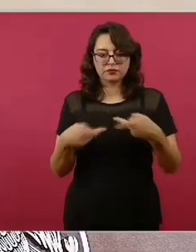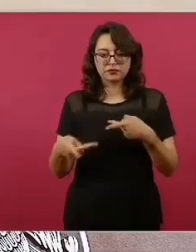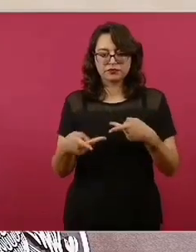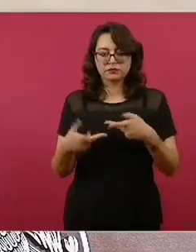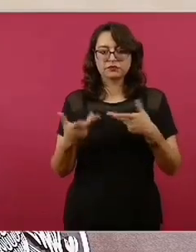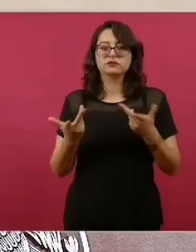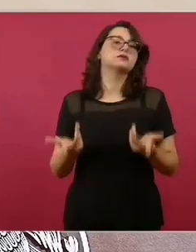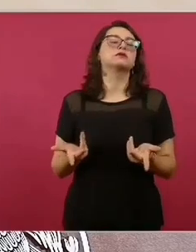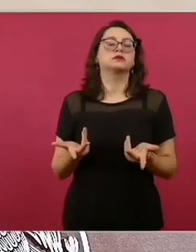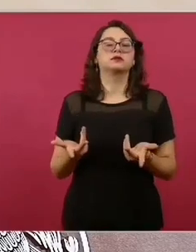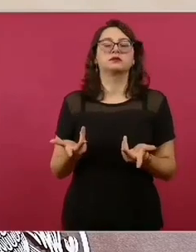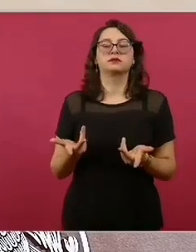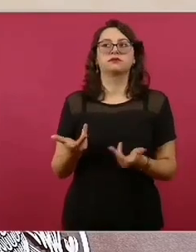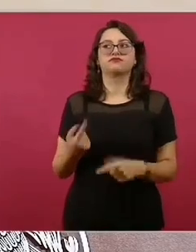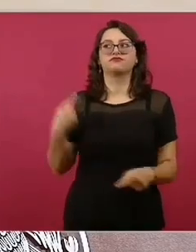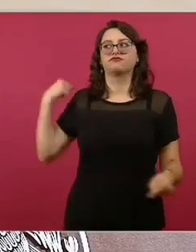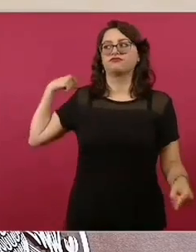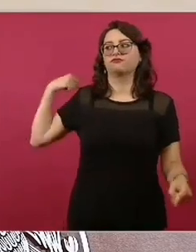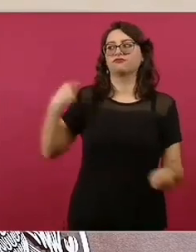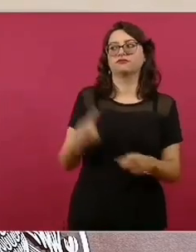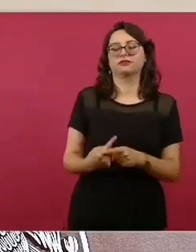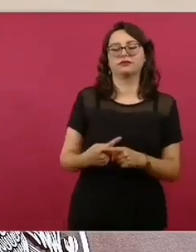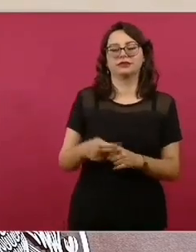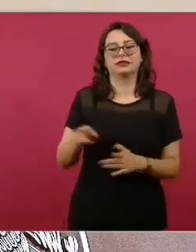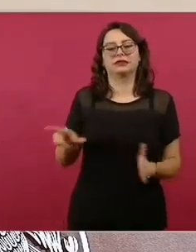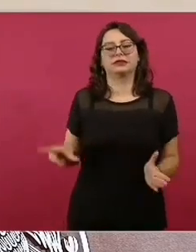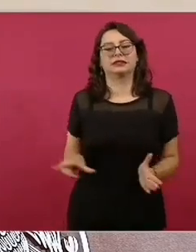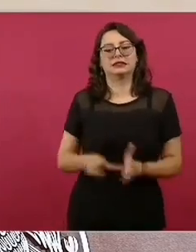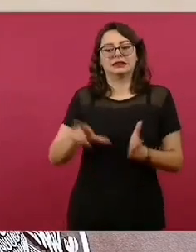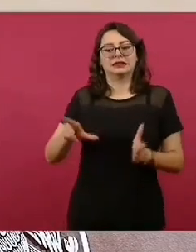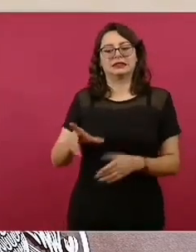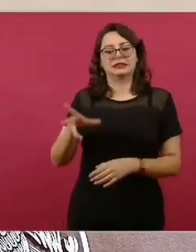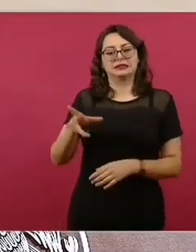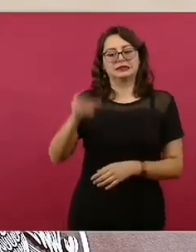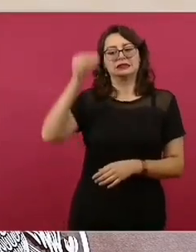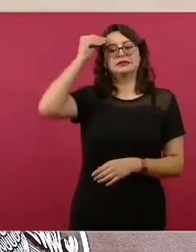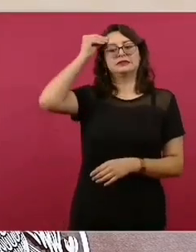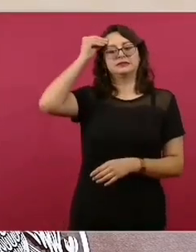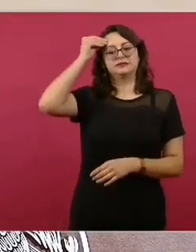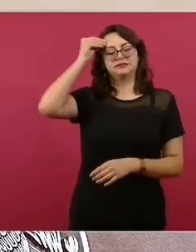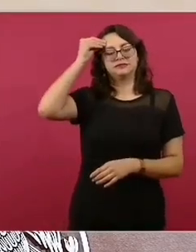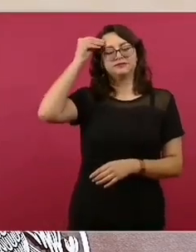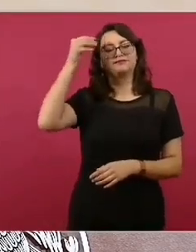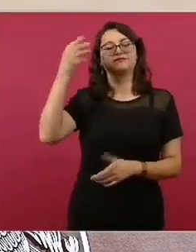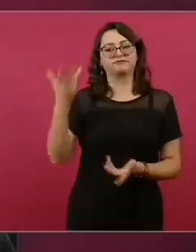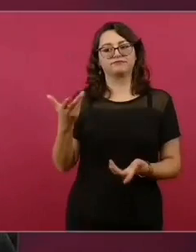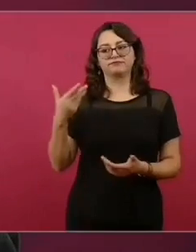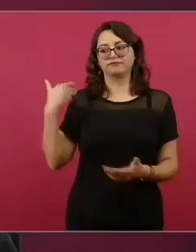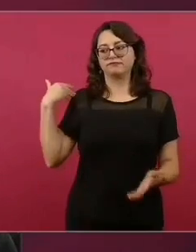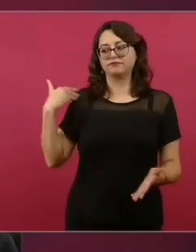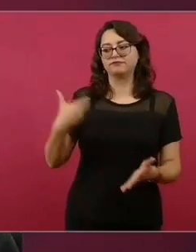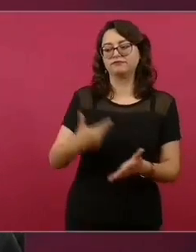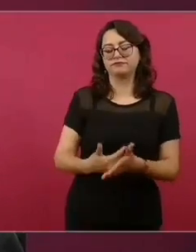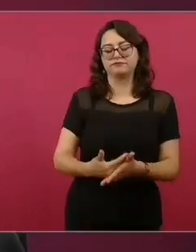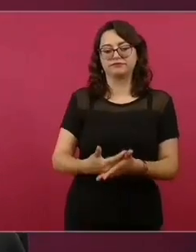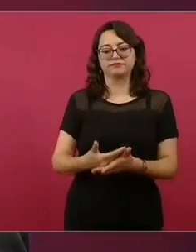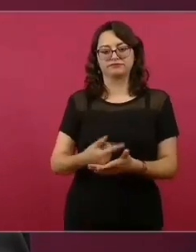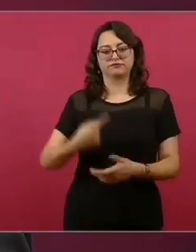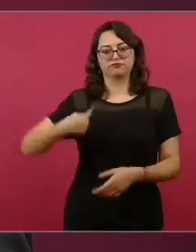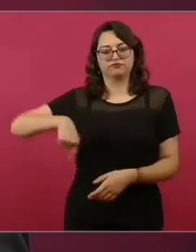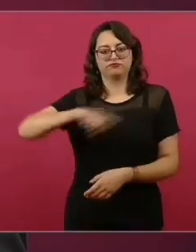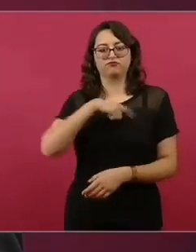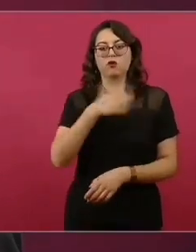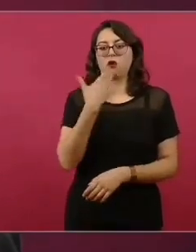las lecciones aprendidas y las capacidades desarrolladas durante la pandemia de COVID.